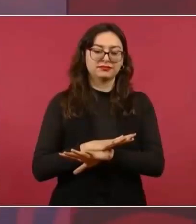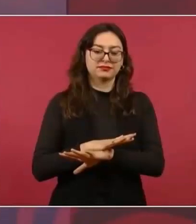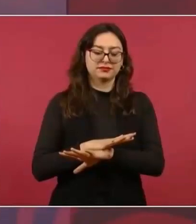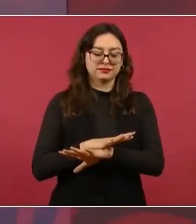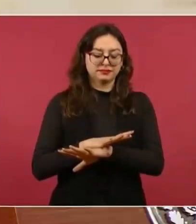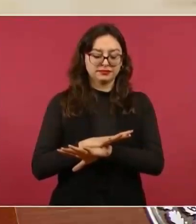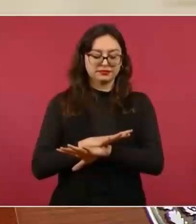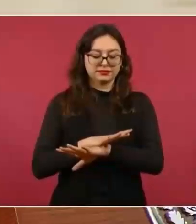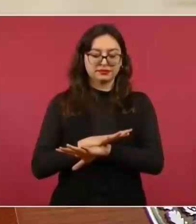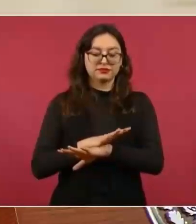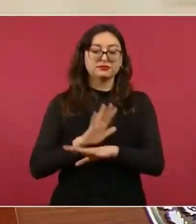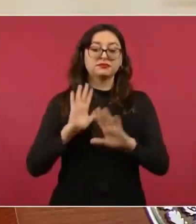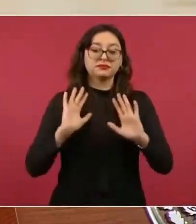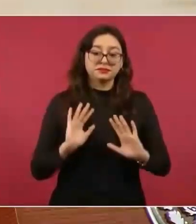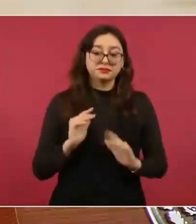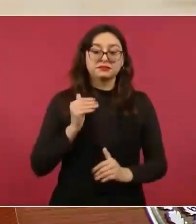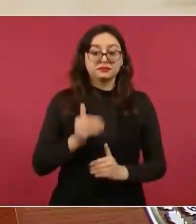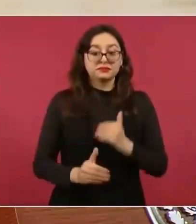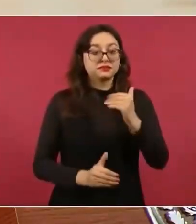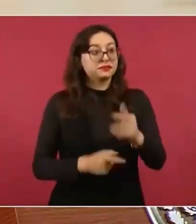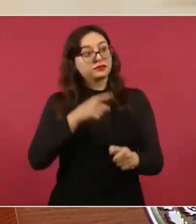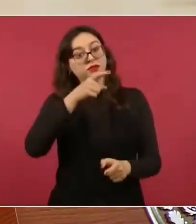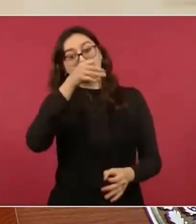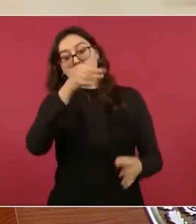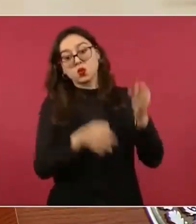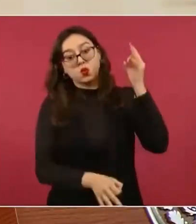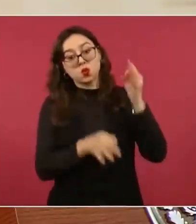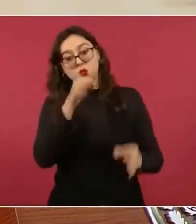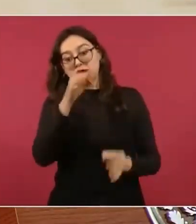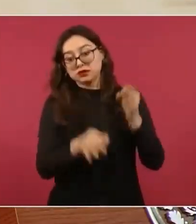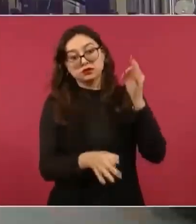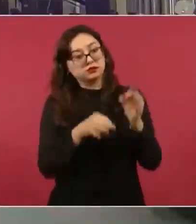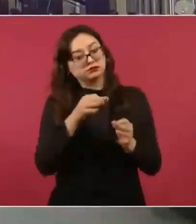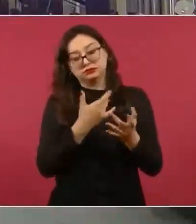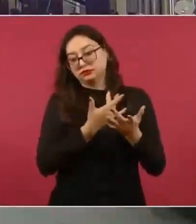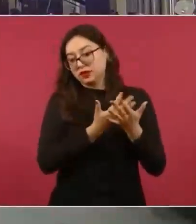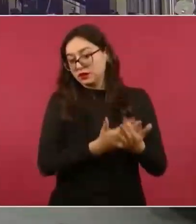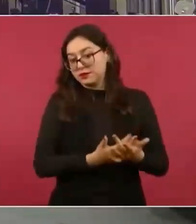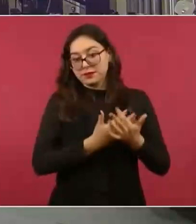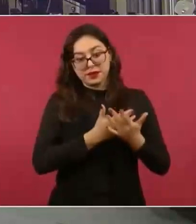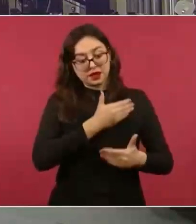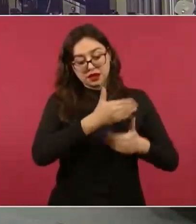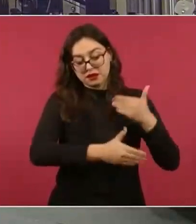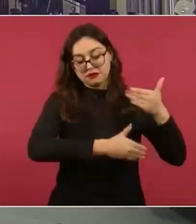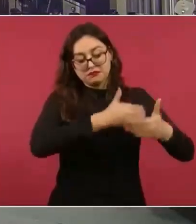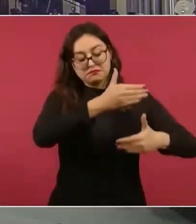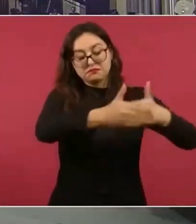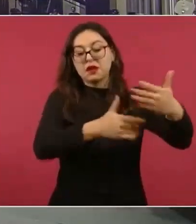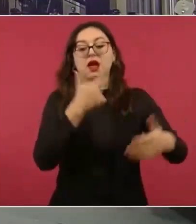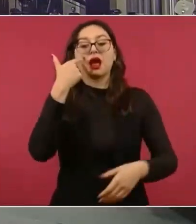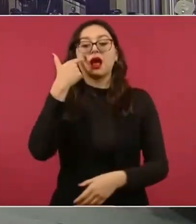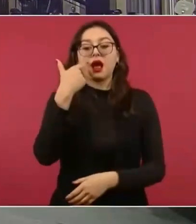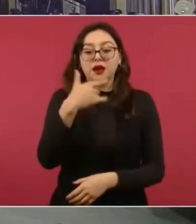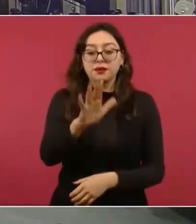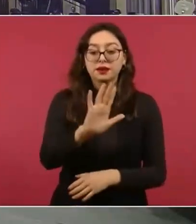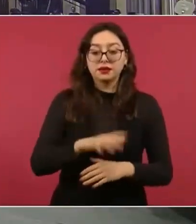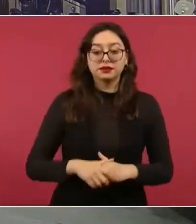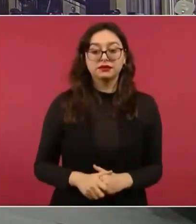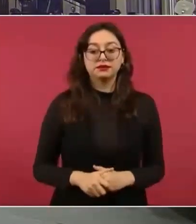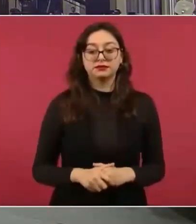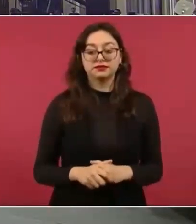Entonces vamos a esperar a ver en concluye todo esto. Pero